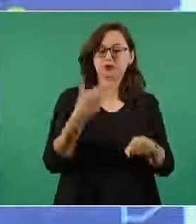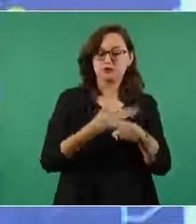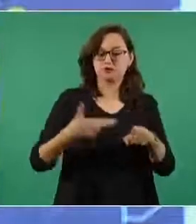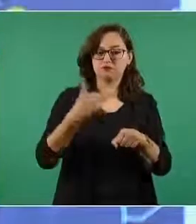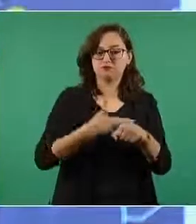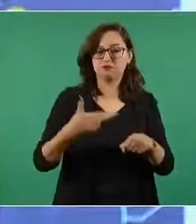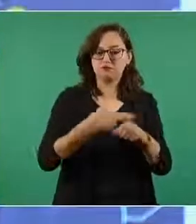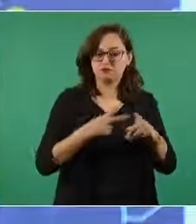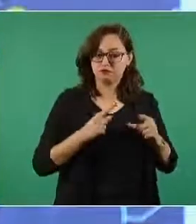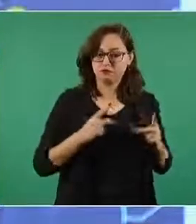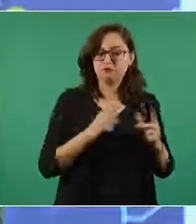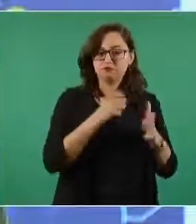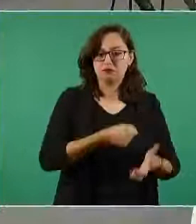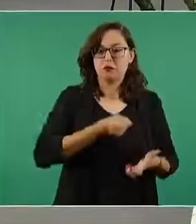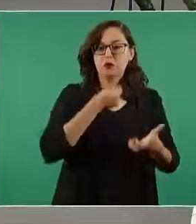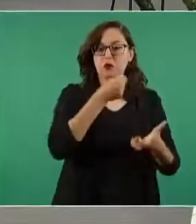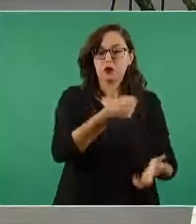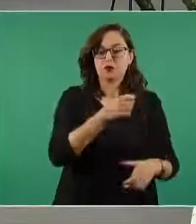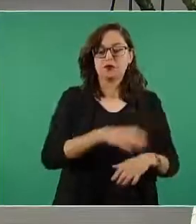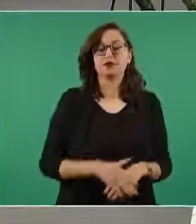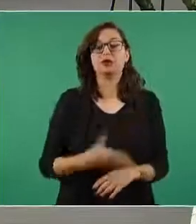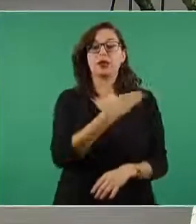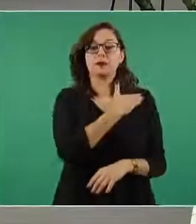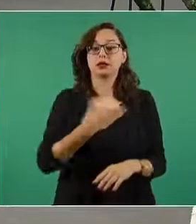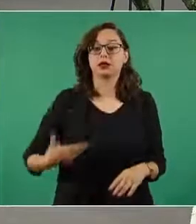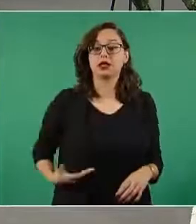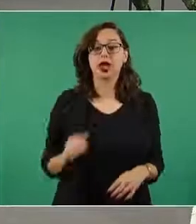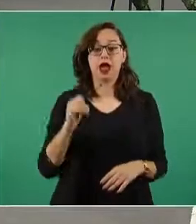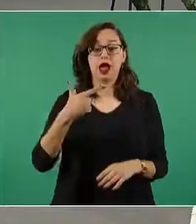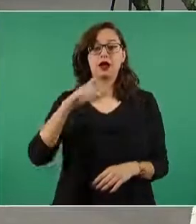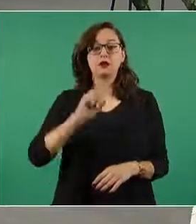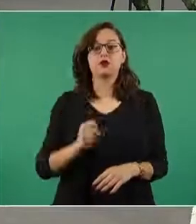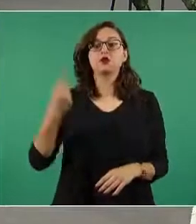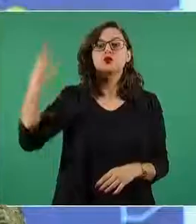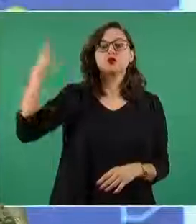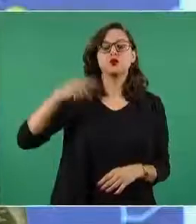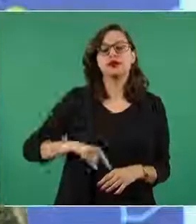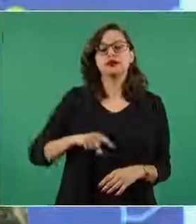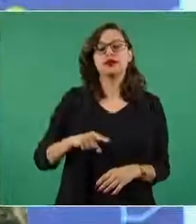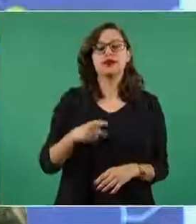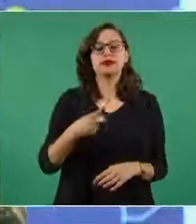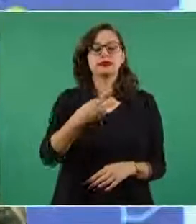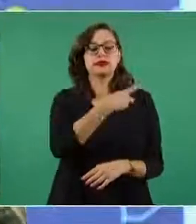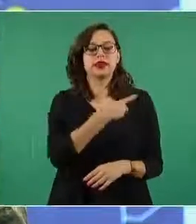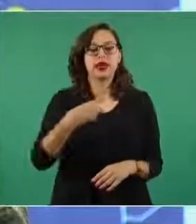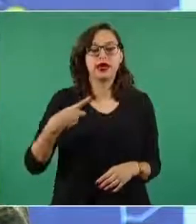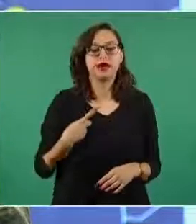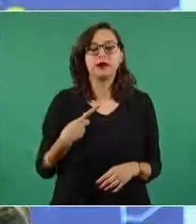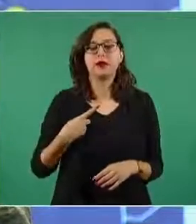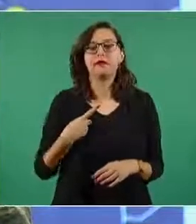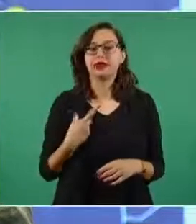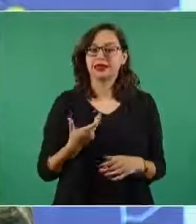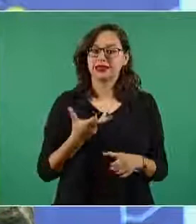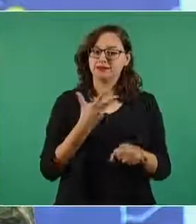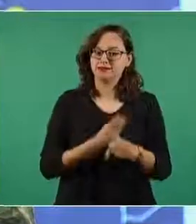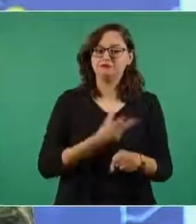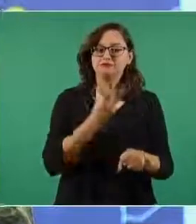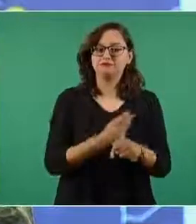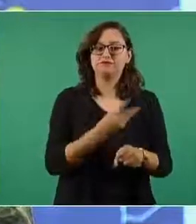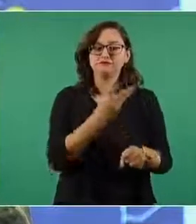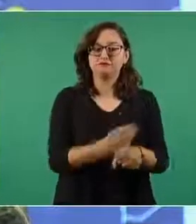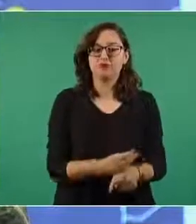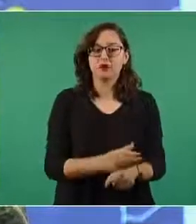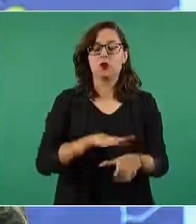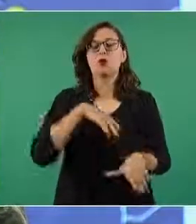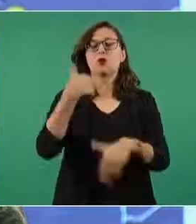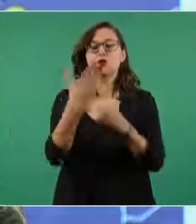presupuesto para hacer los trabajos por instrucciones del señor presidente de la república ellos tienen como plazo conectar al aeropuerto en el primer